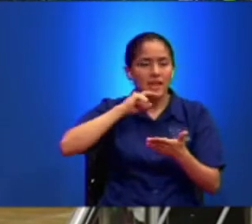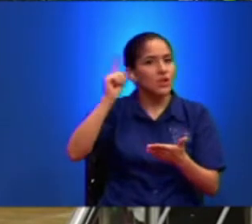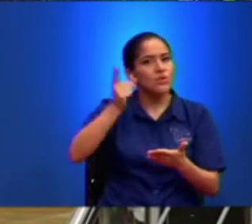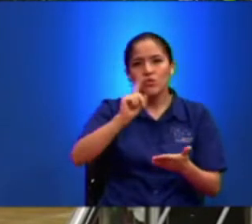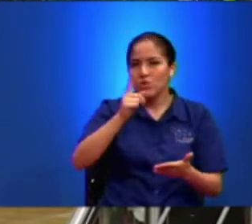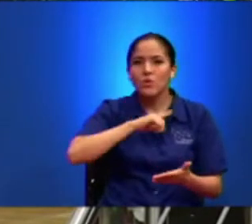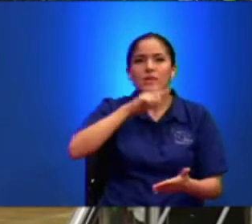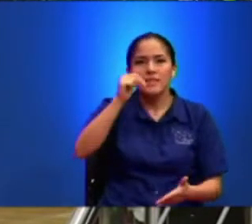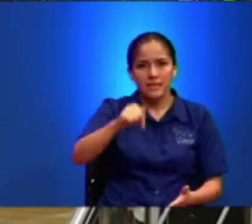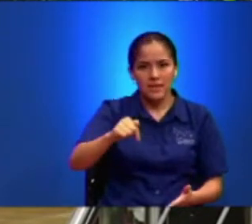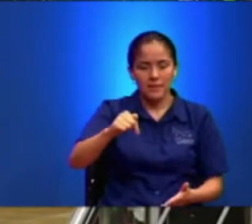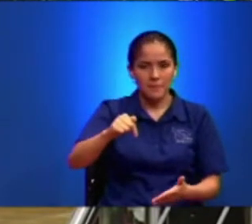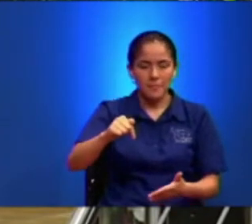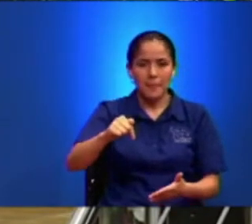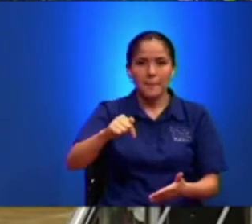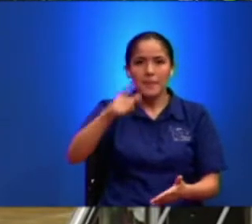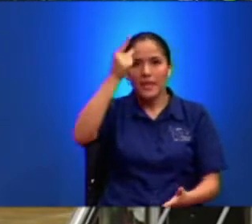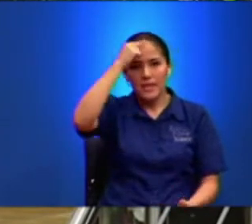Aparece En El Griego